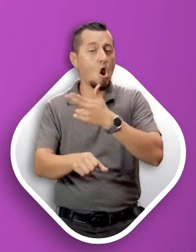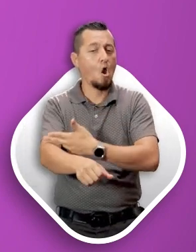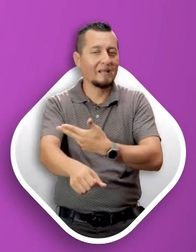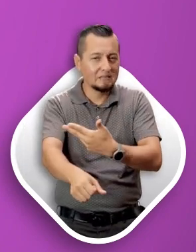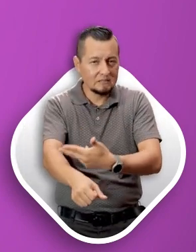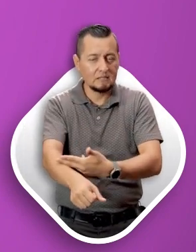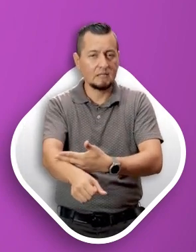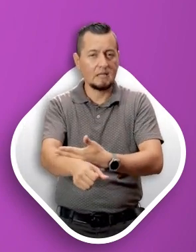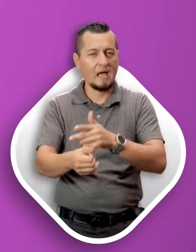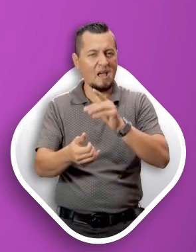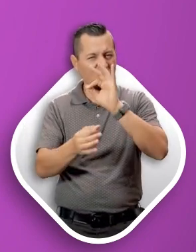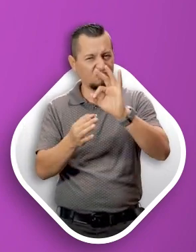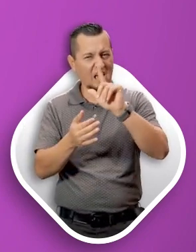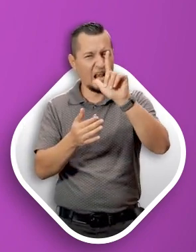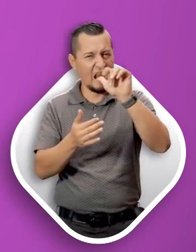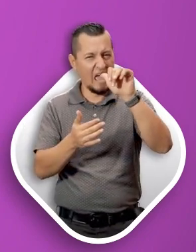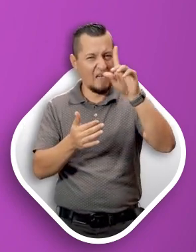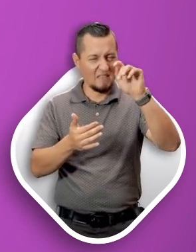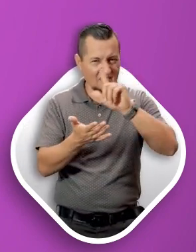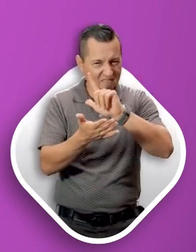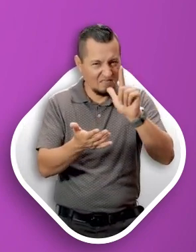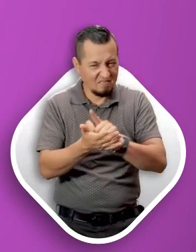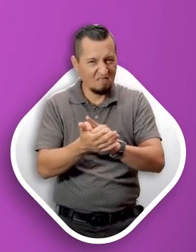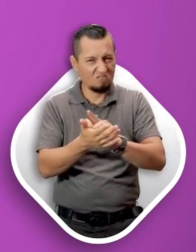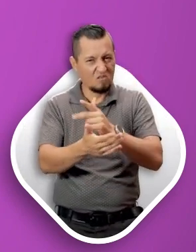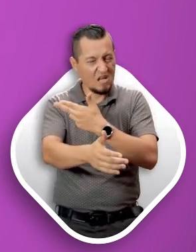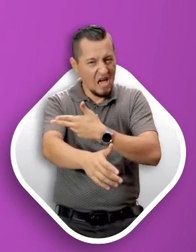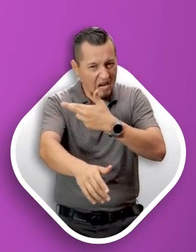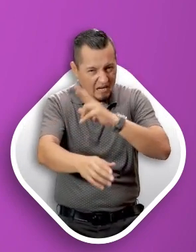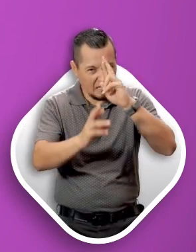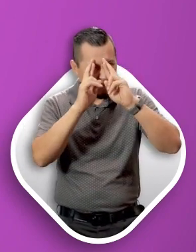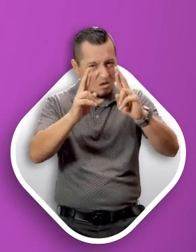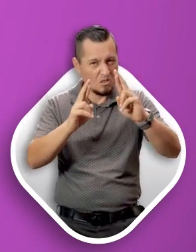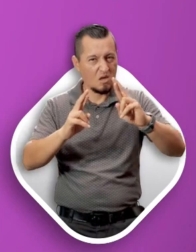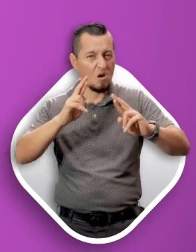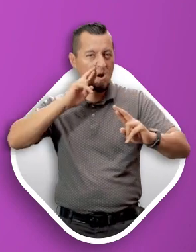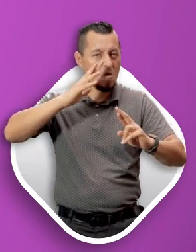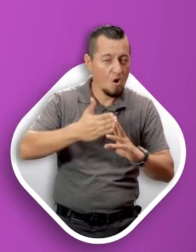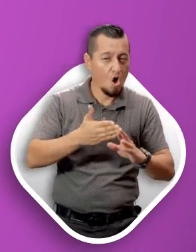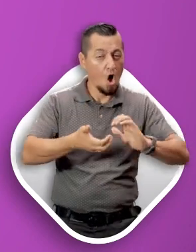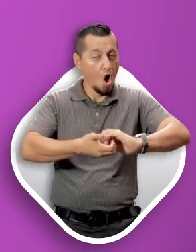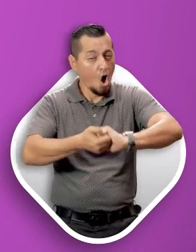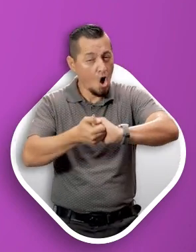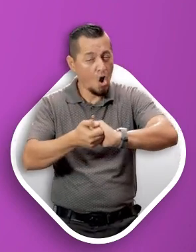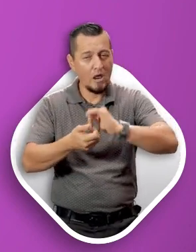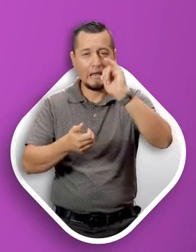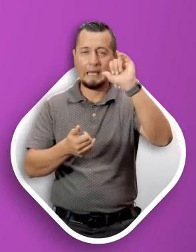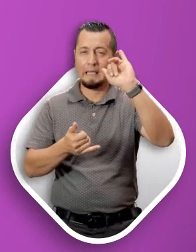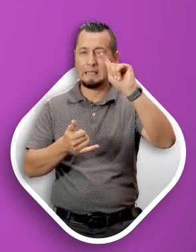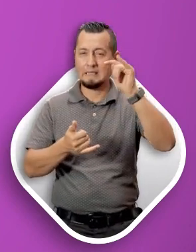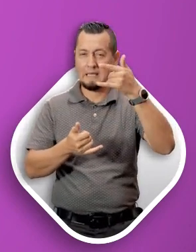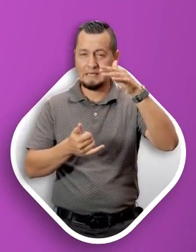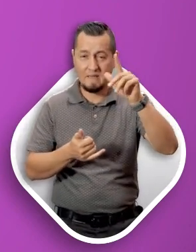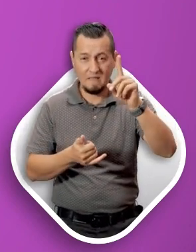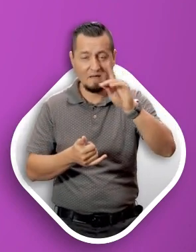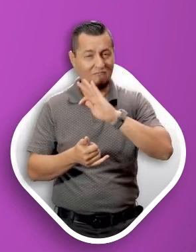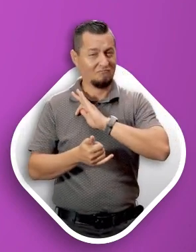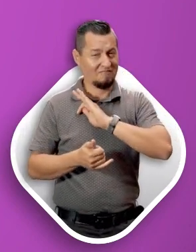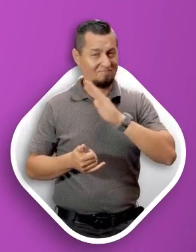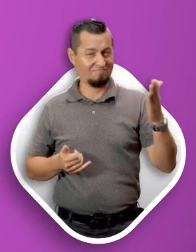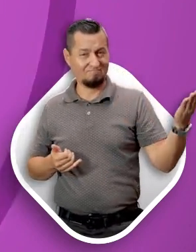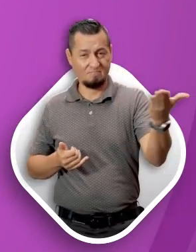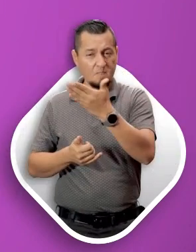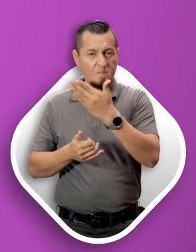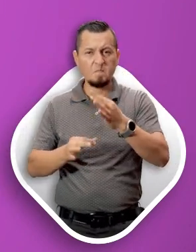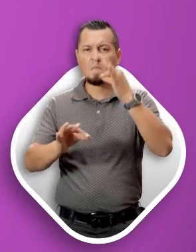honestidad, lealtad, respeto, responsabilidad, solidaridad e integridad. Los